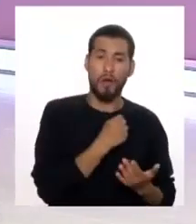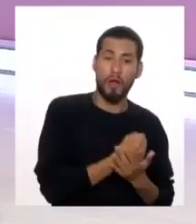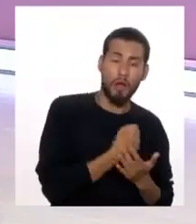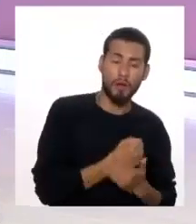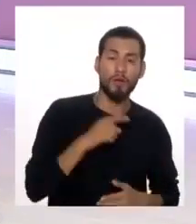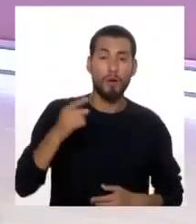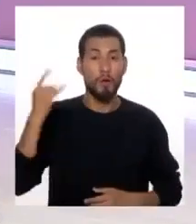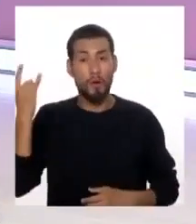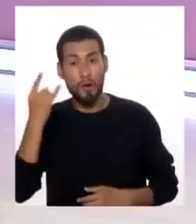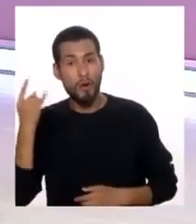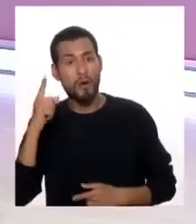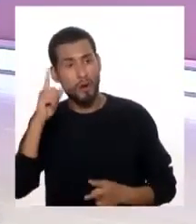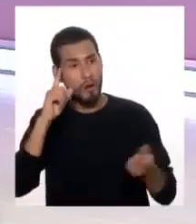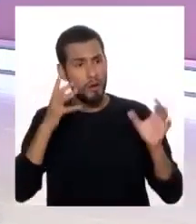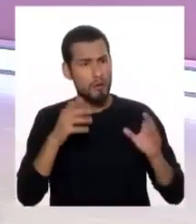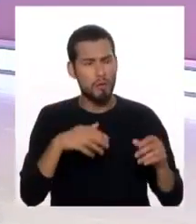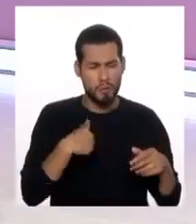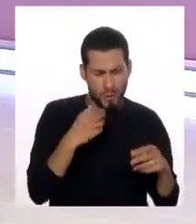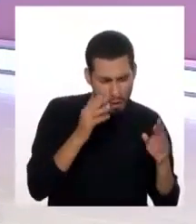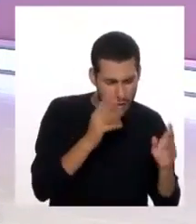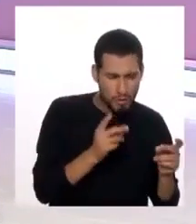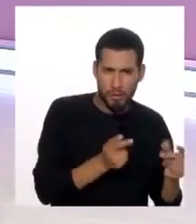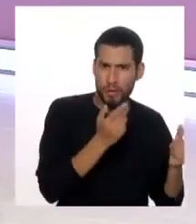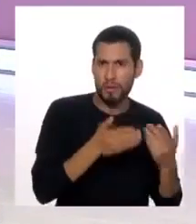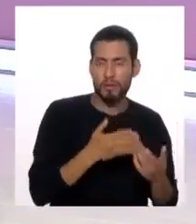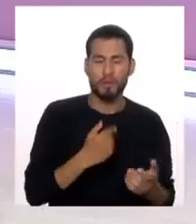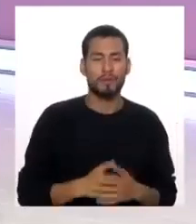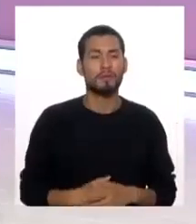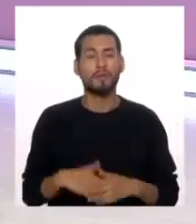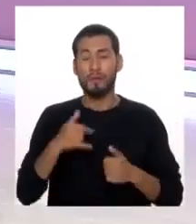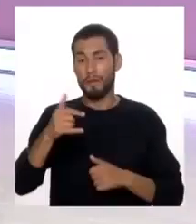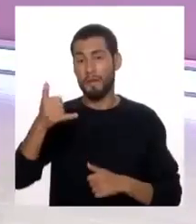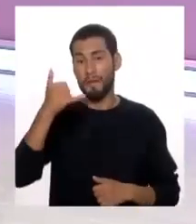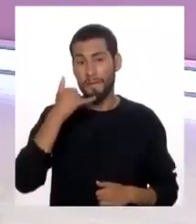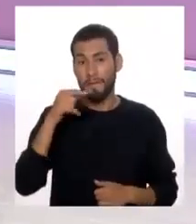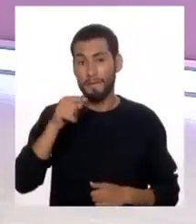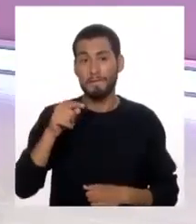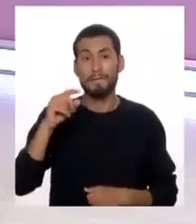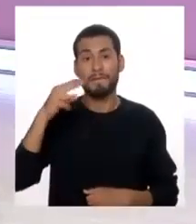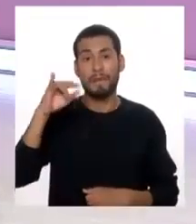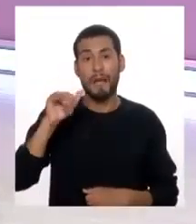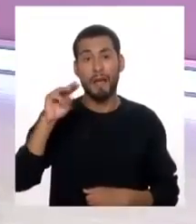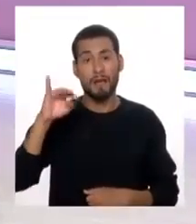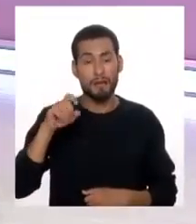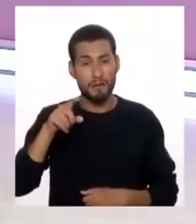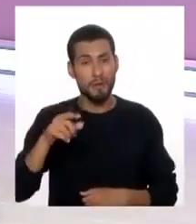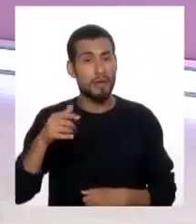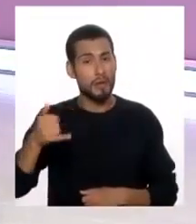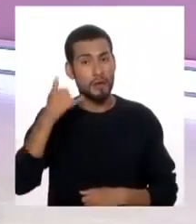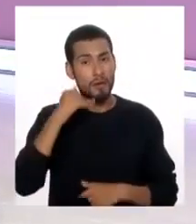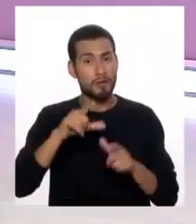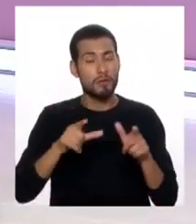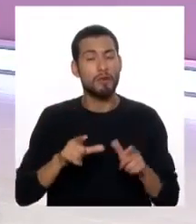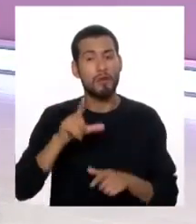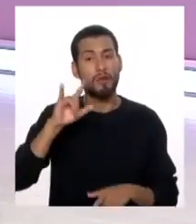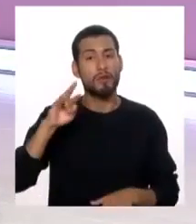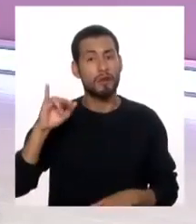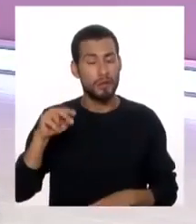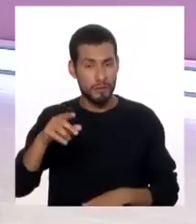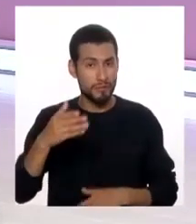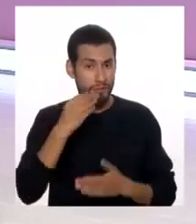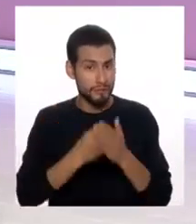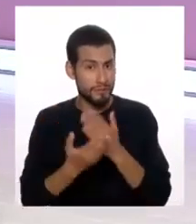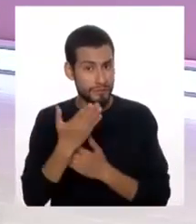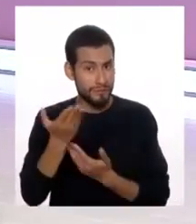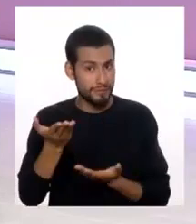urgencia con una cosa que puede ser atendida con mucha facilidad. Vamos con una llamada ya de Jaime que nos está llamando de Lurín. Muy buenos días, Jaime.